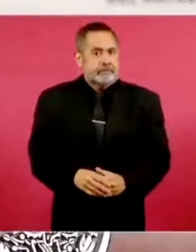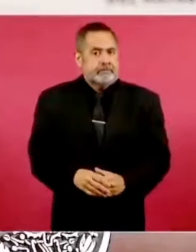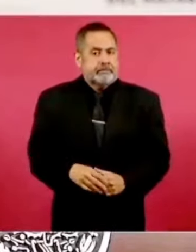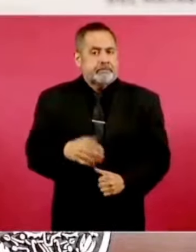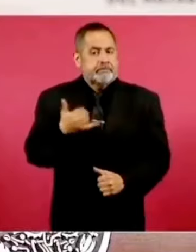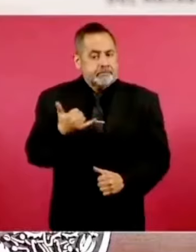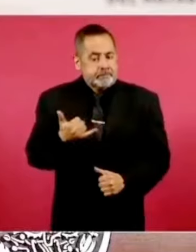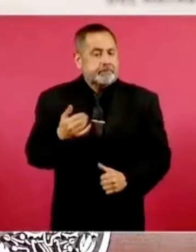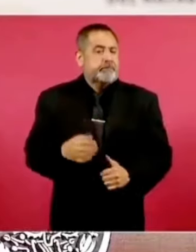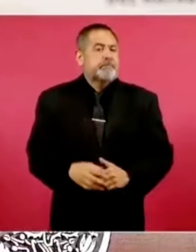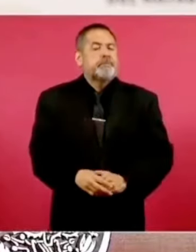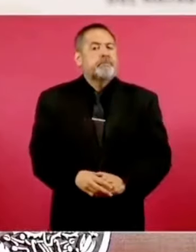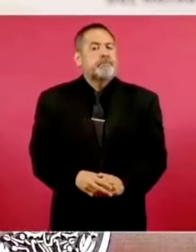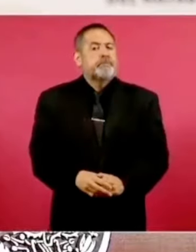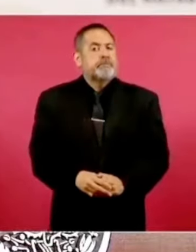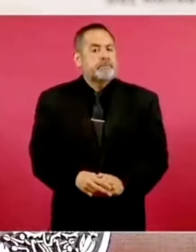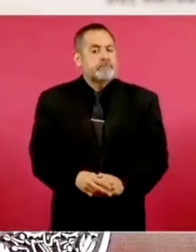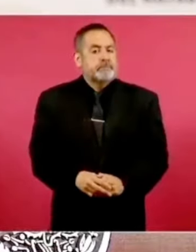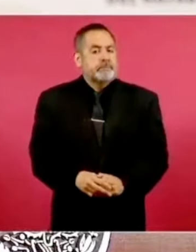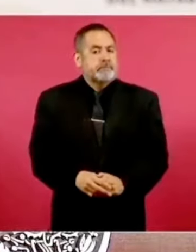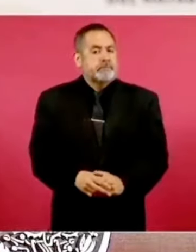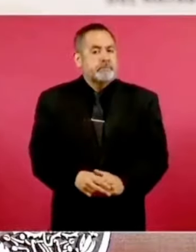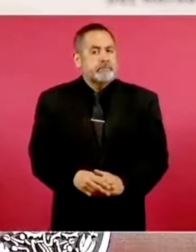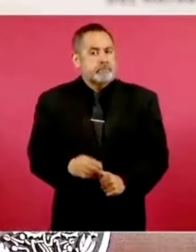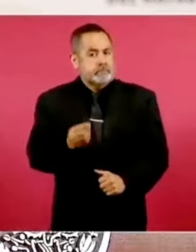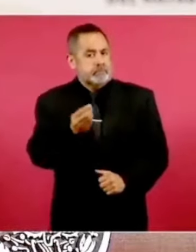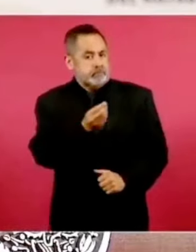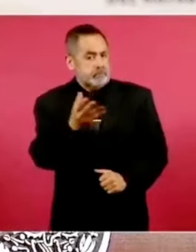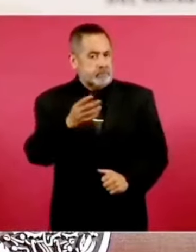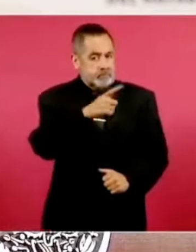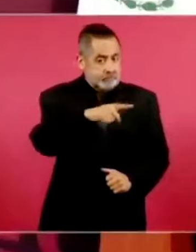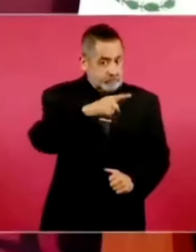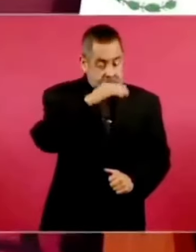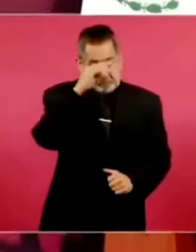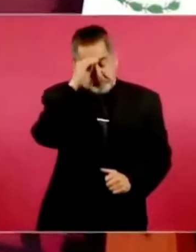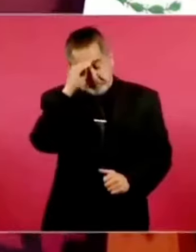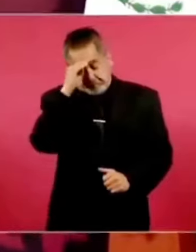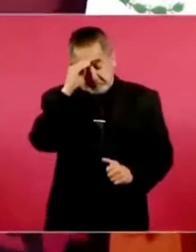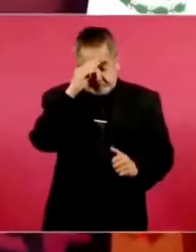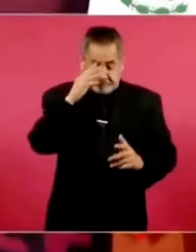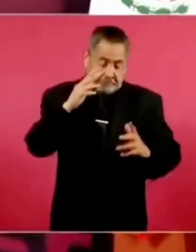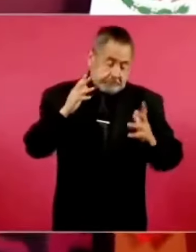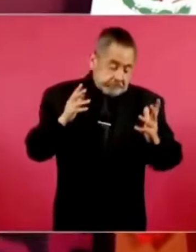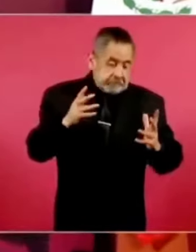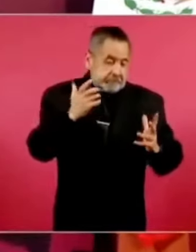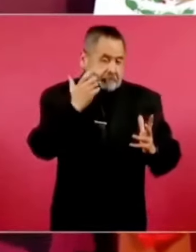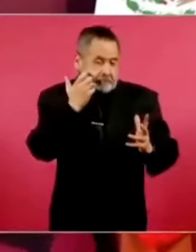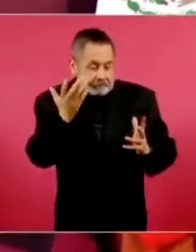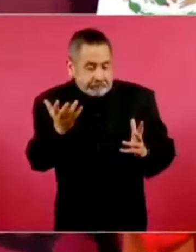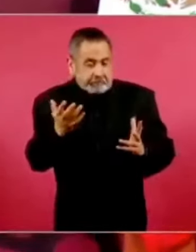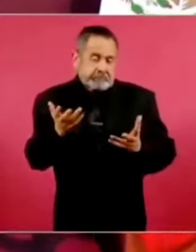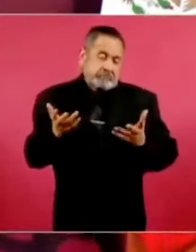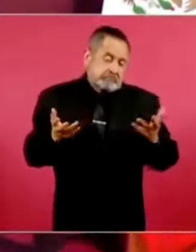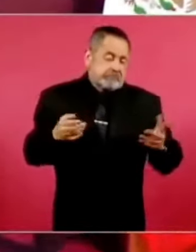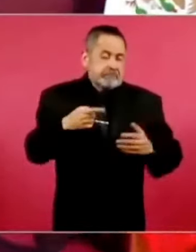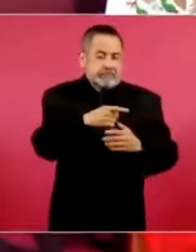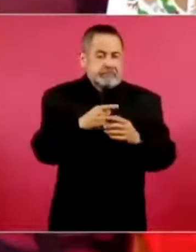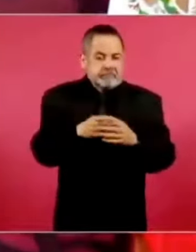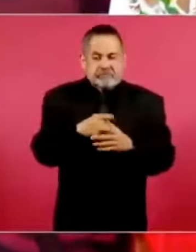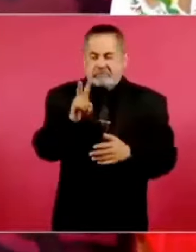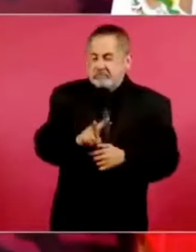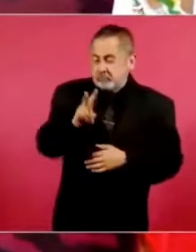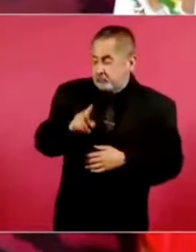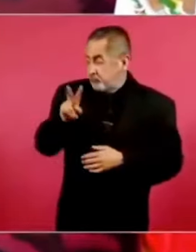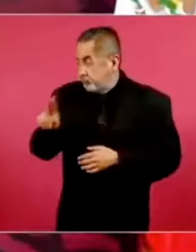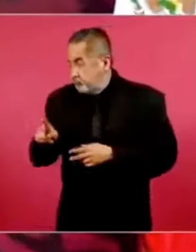Y buscan generar miedo,